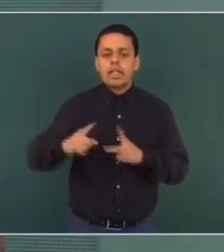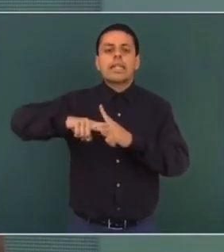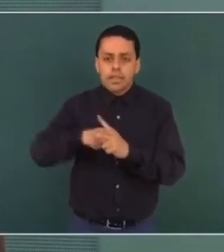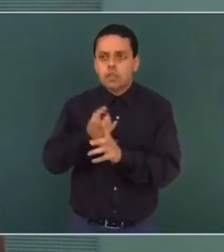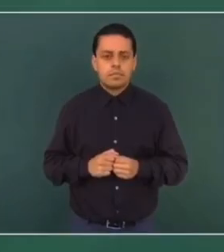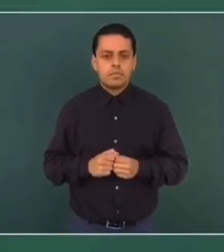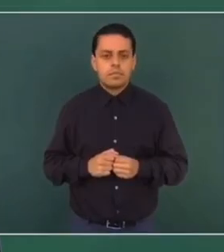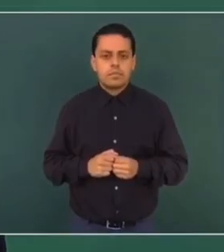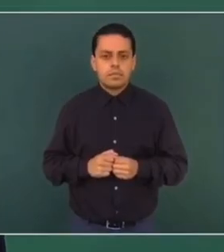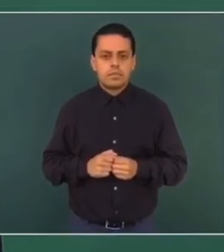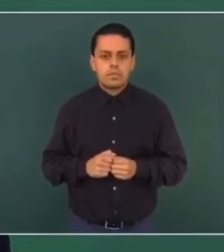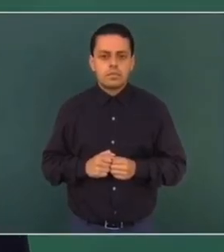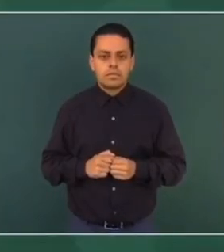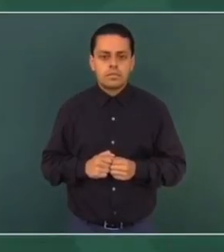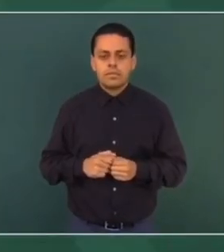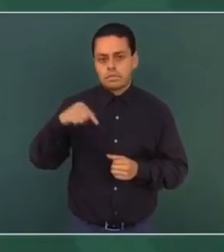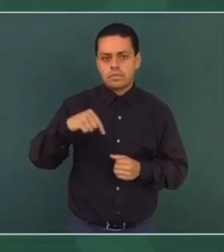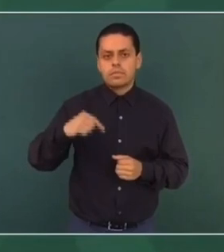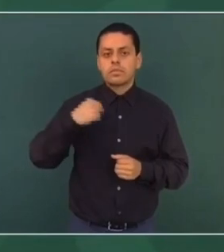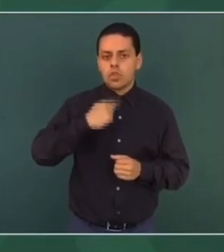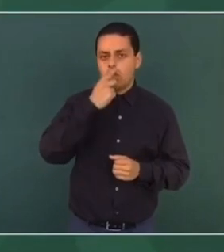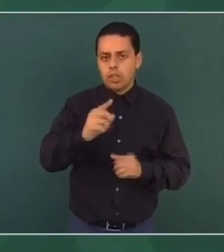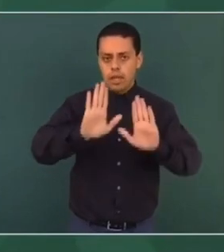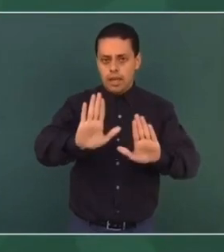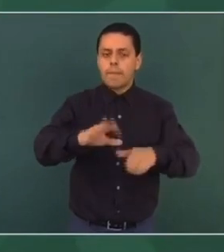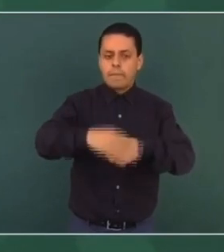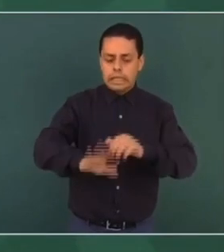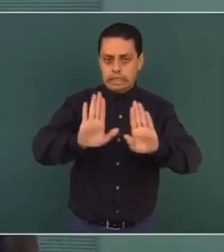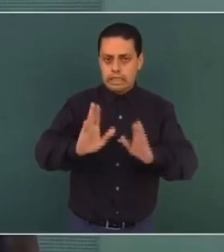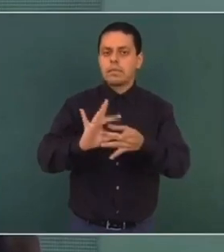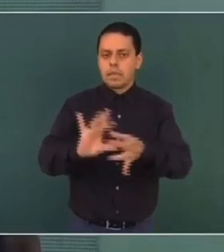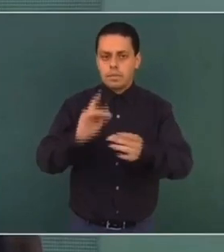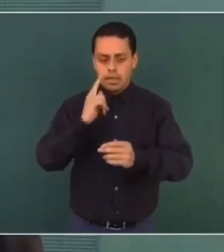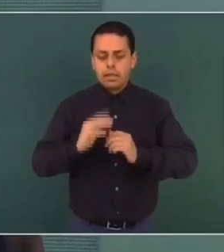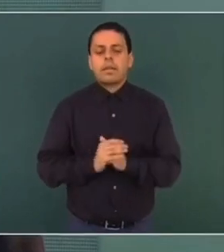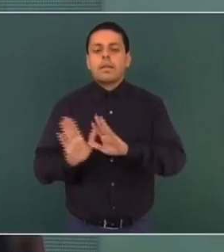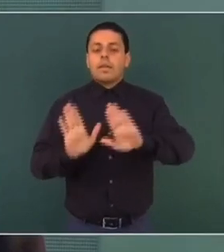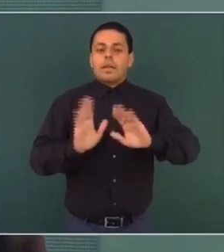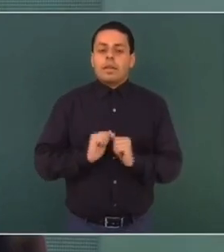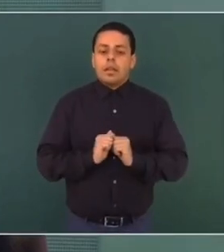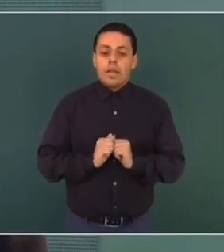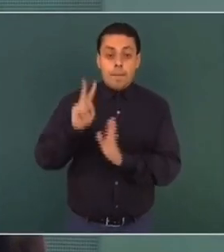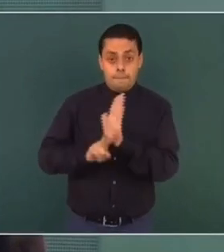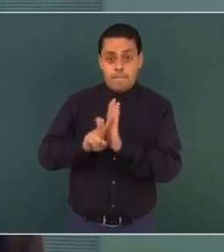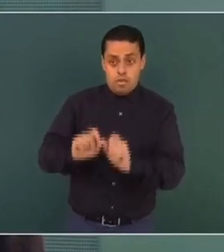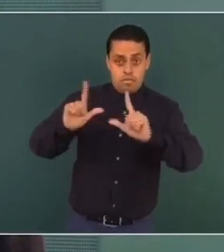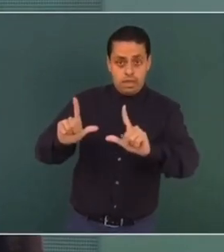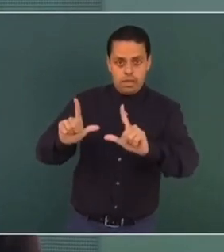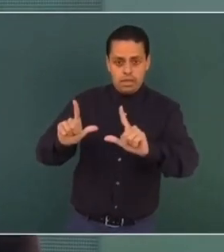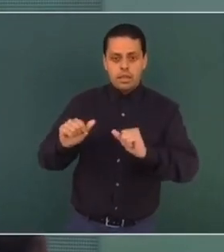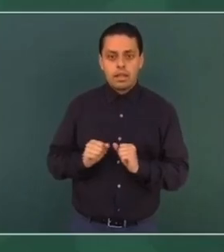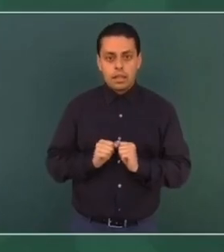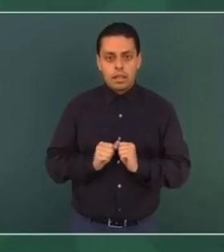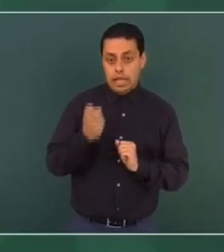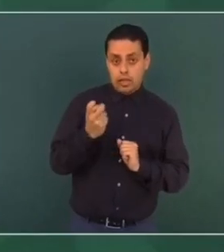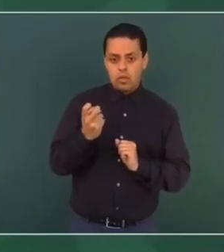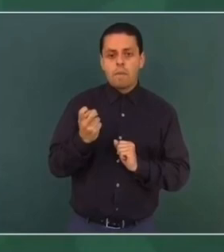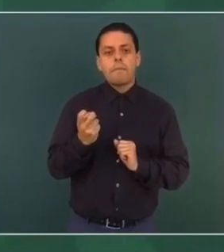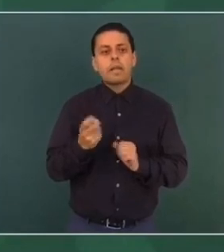la investigación. Aquí abro también un paréntesis para aclarar que no tiene nada que ver este video con la elección